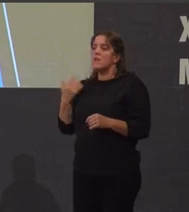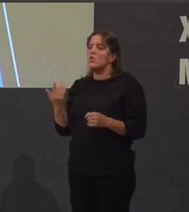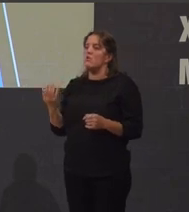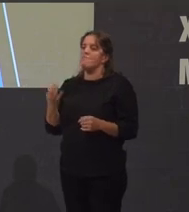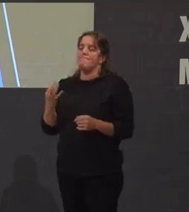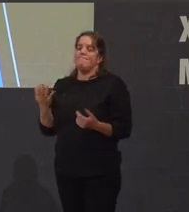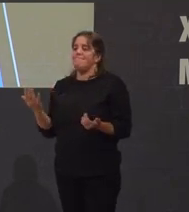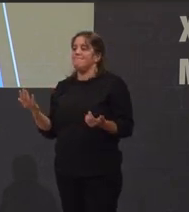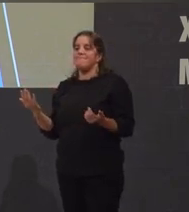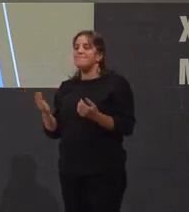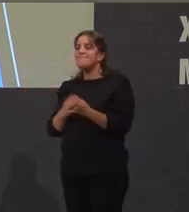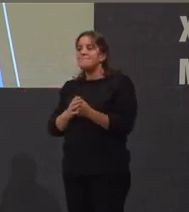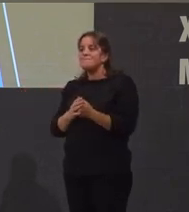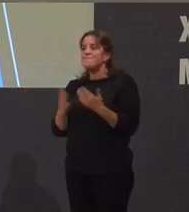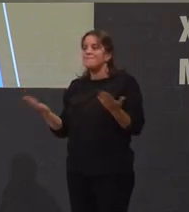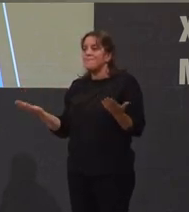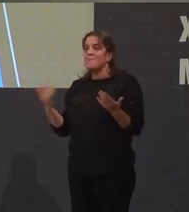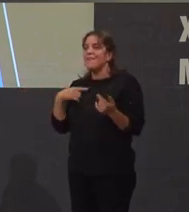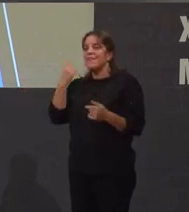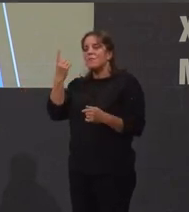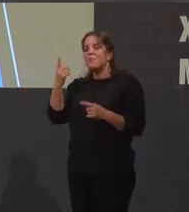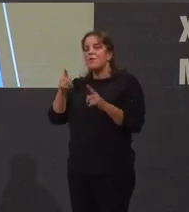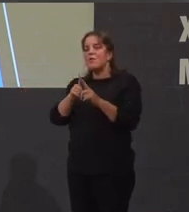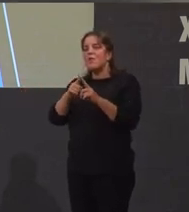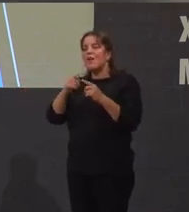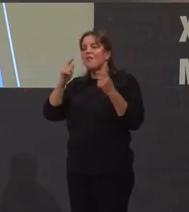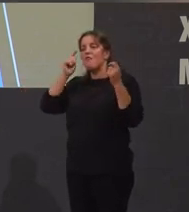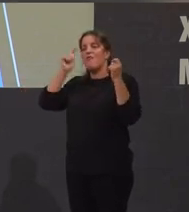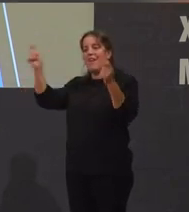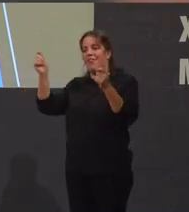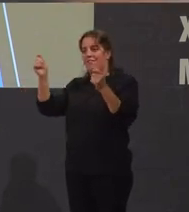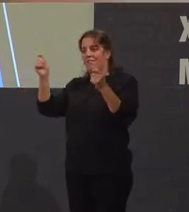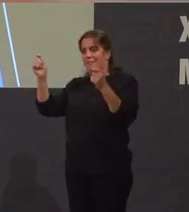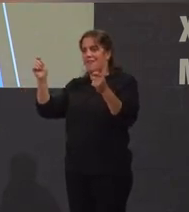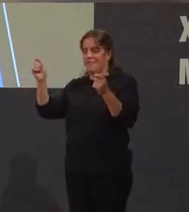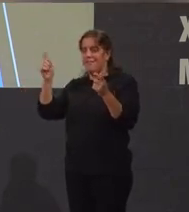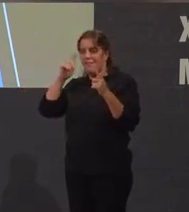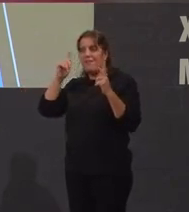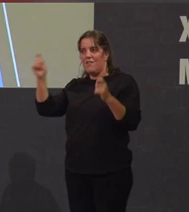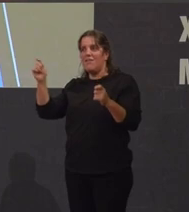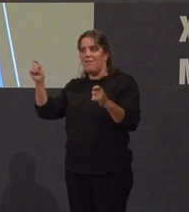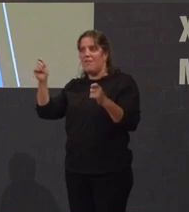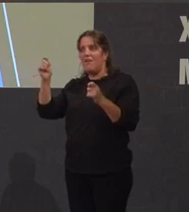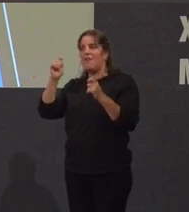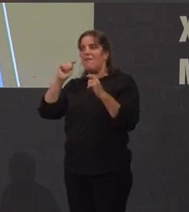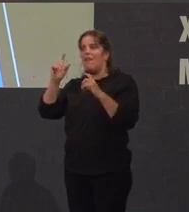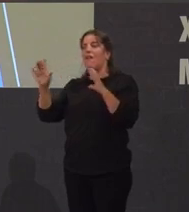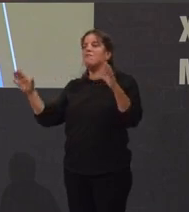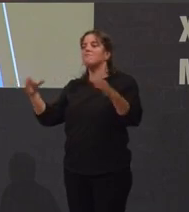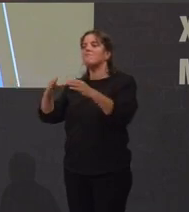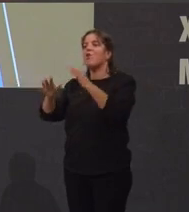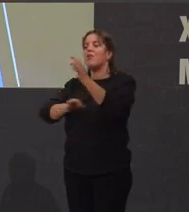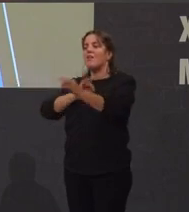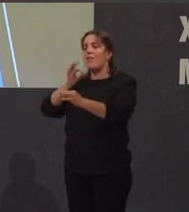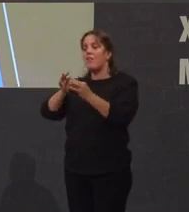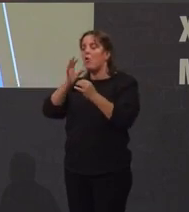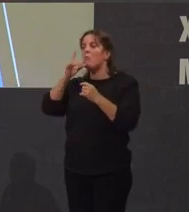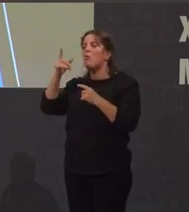felicitar a organización por organizar este tipo de actividades